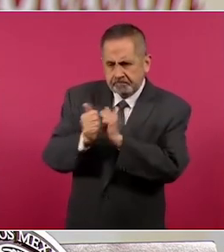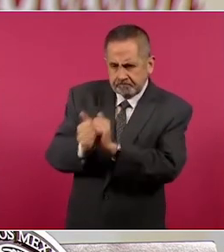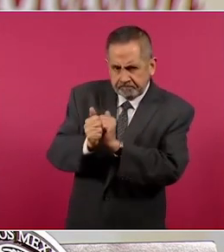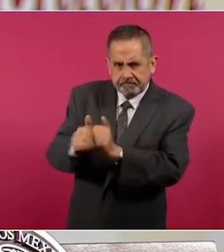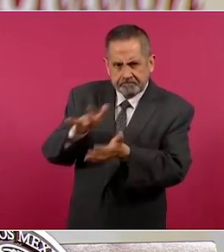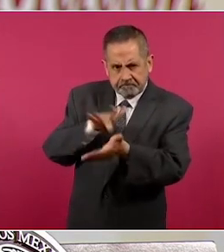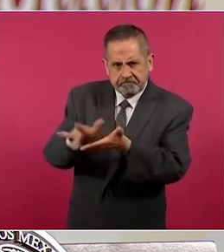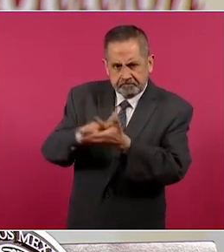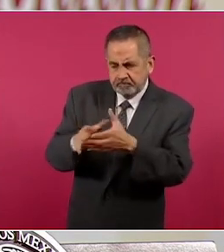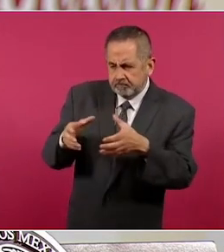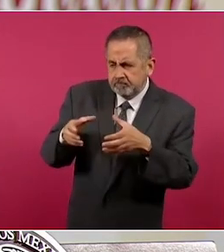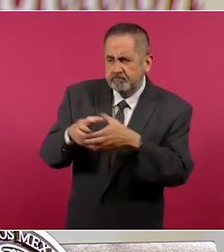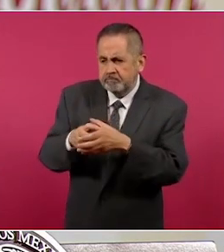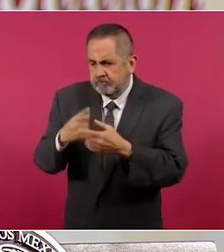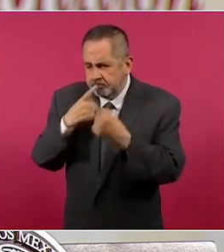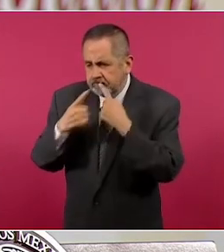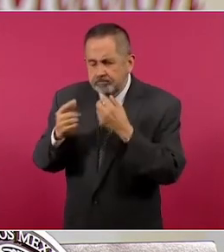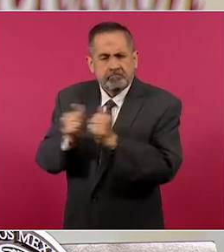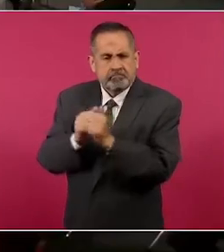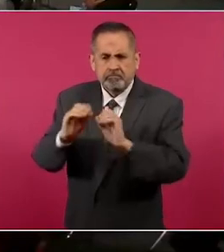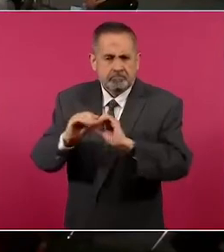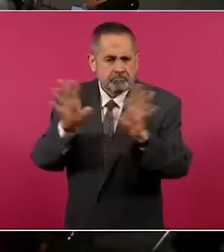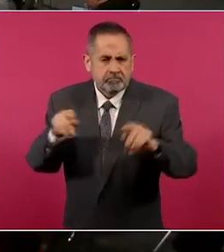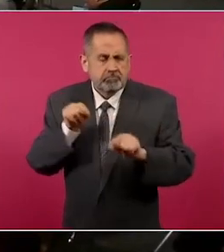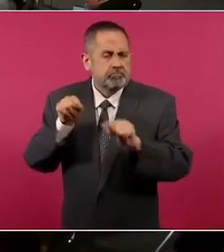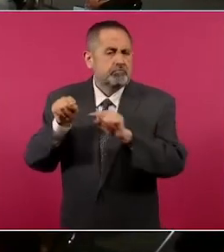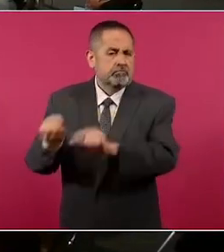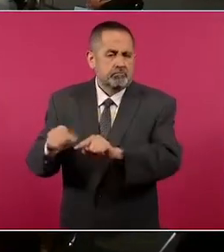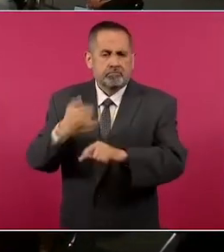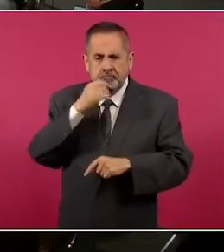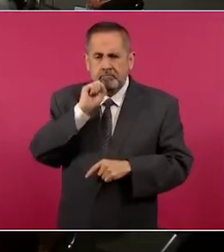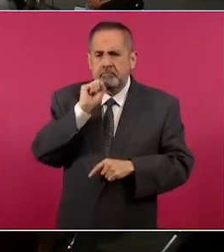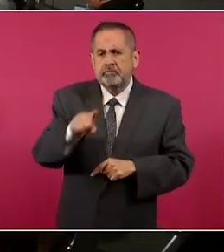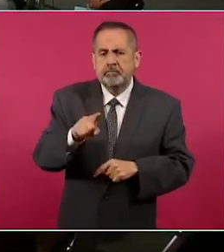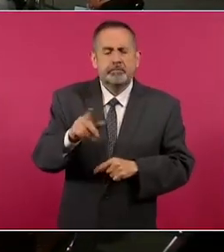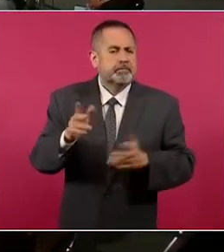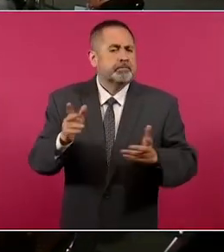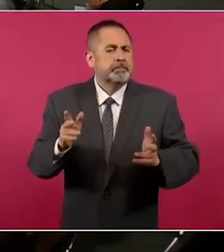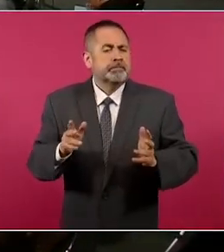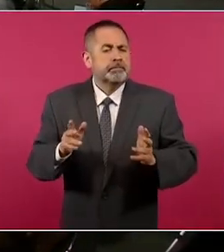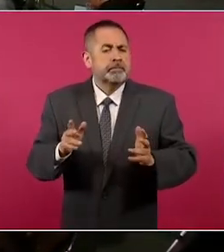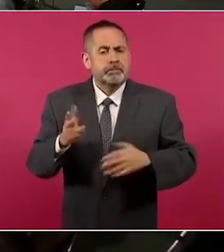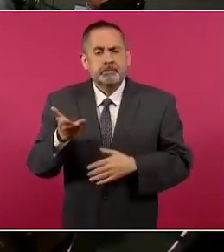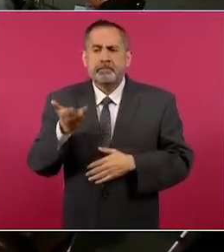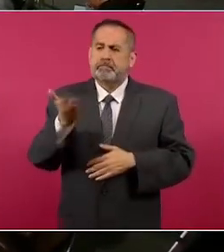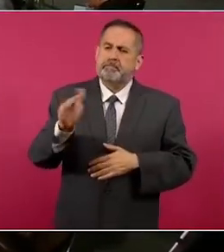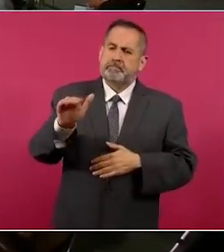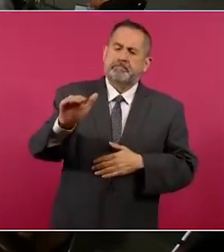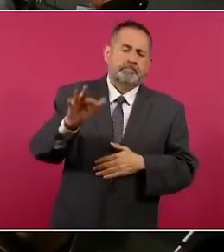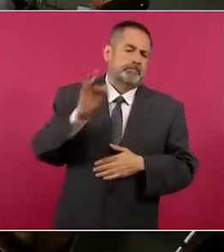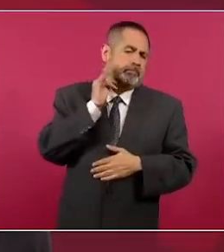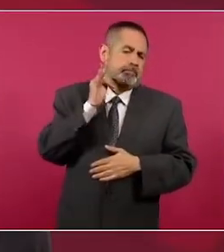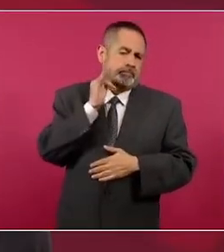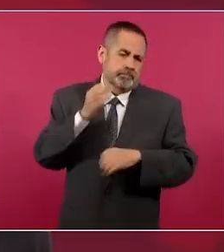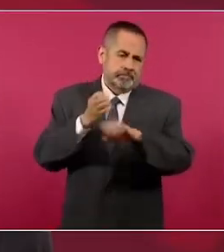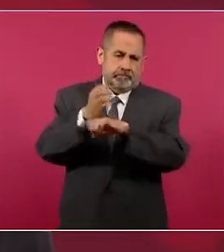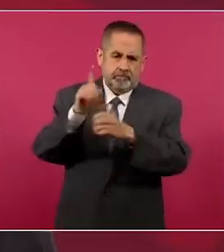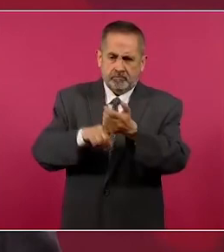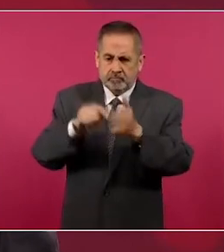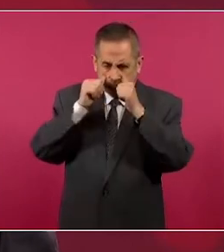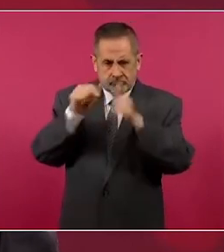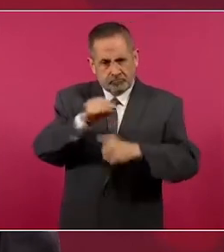apoyándolos en lo que se pueda, por supuesto, así como pedirle a la Fiscalía del Estado que